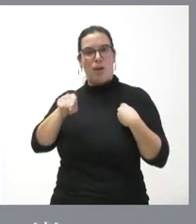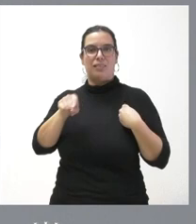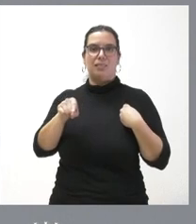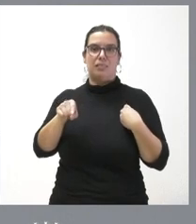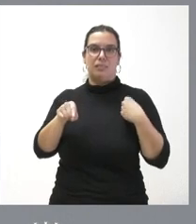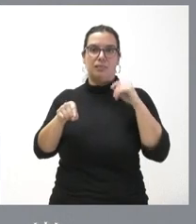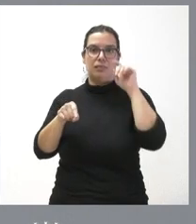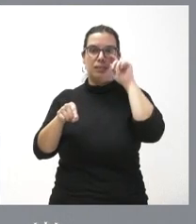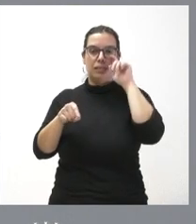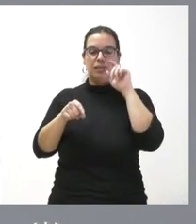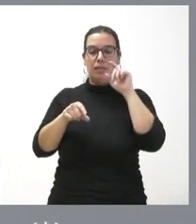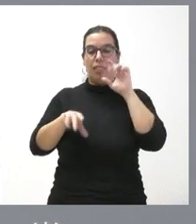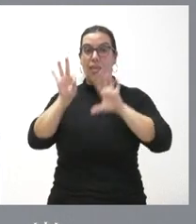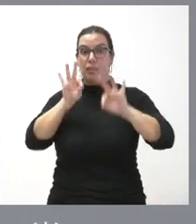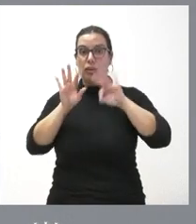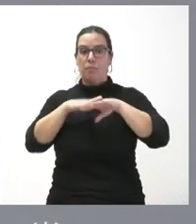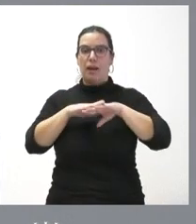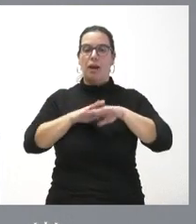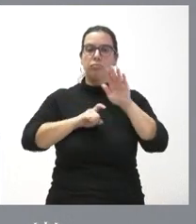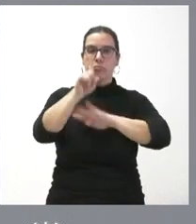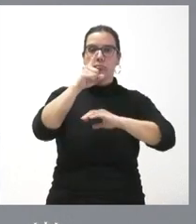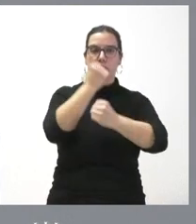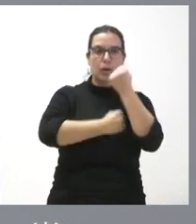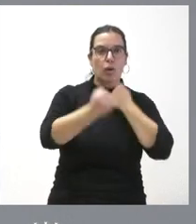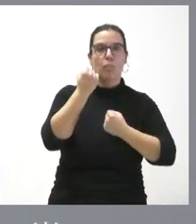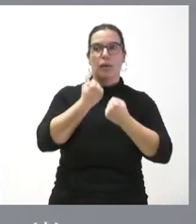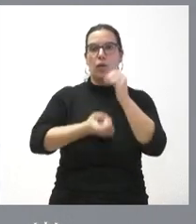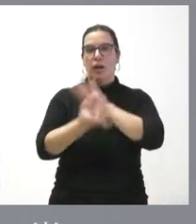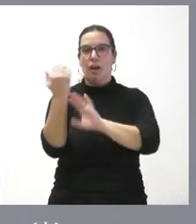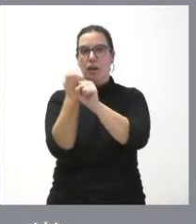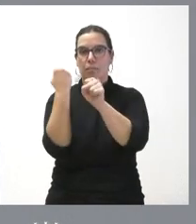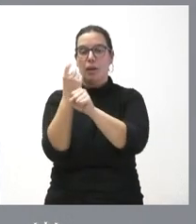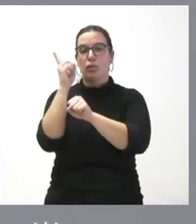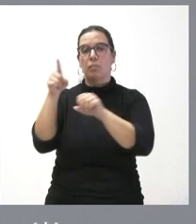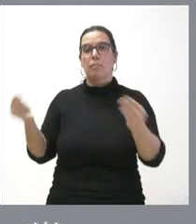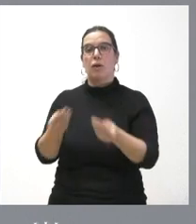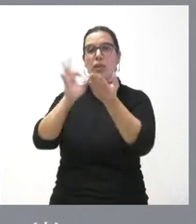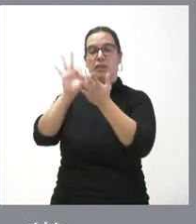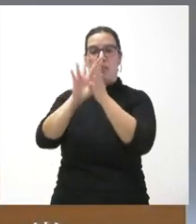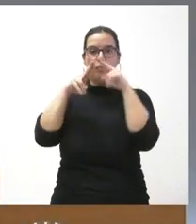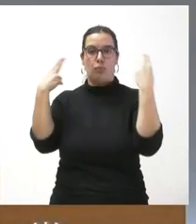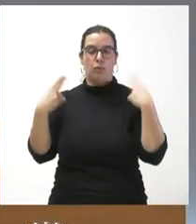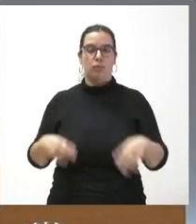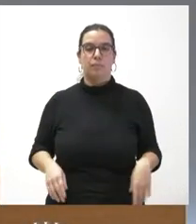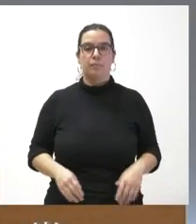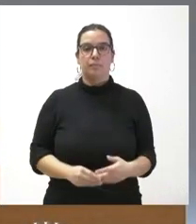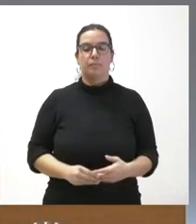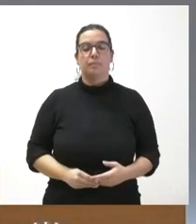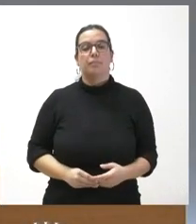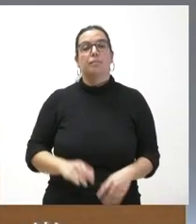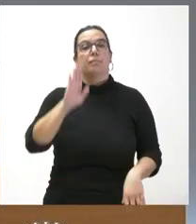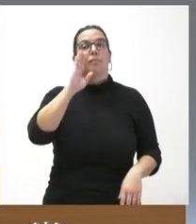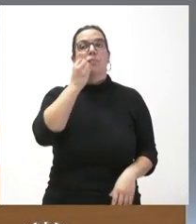medidas que facilitan el crecimiento económico la creación de empleo o la mejora de los servicios públicos para las personas de Castilla y León hola buenos días